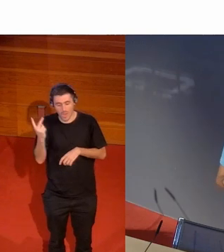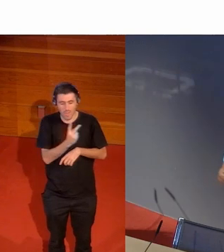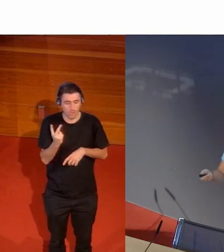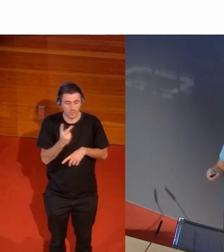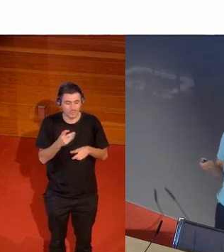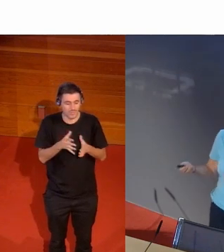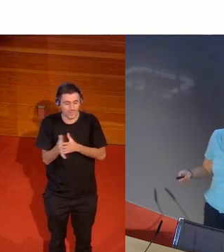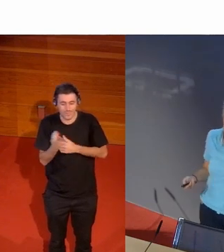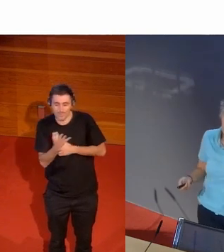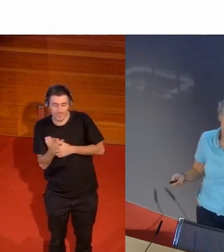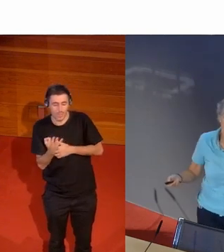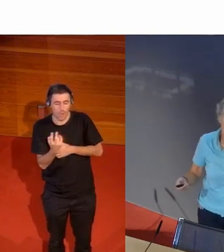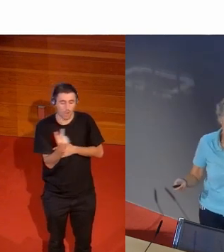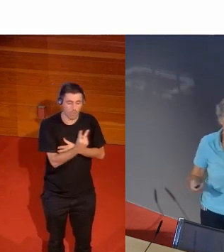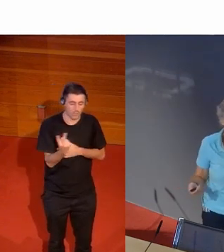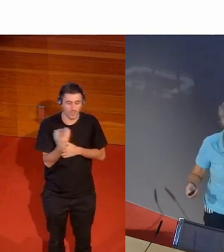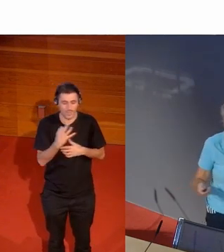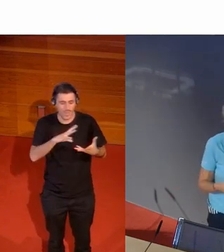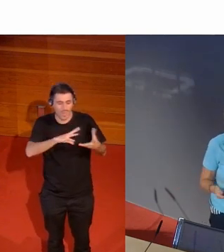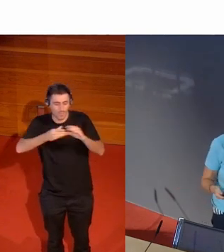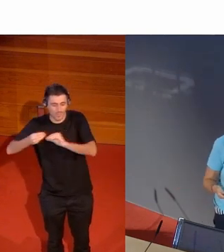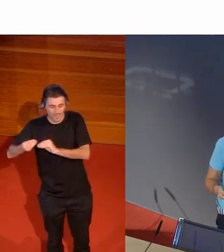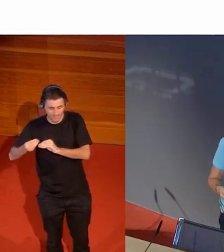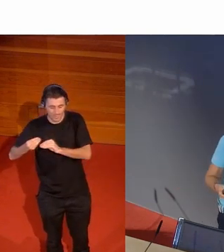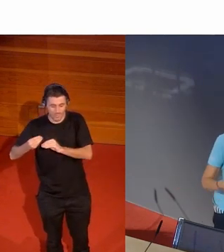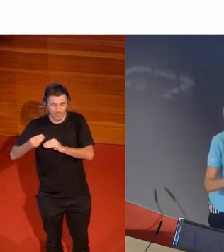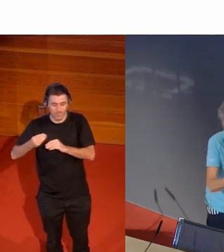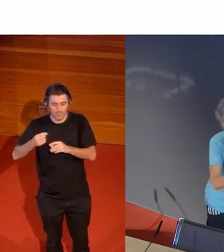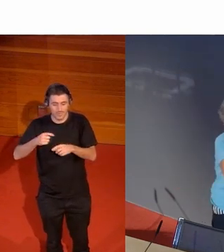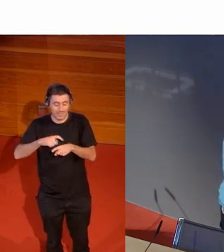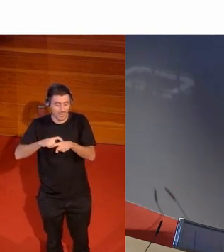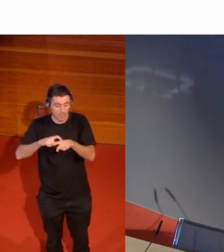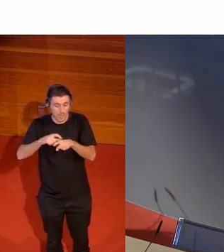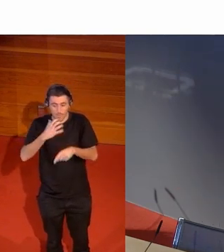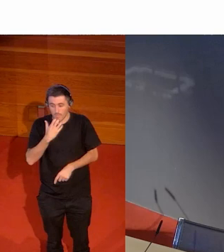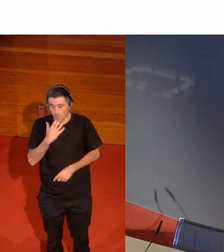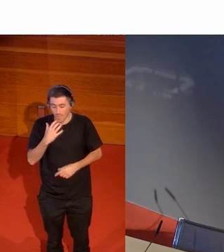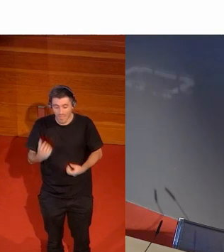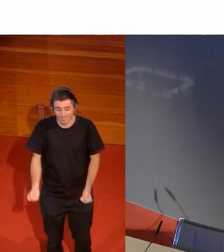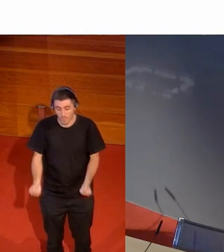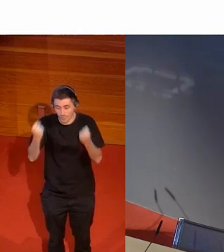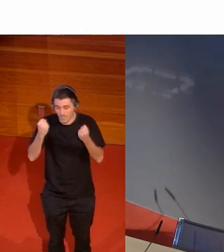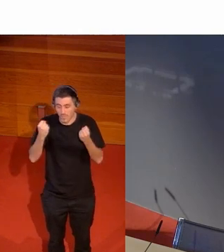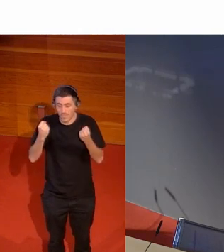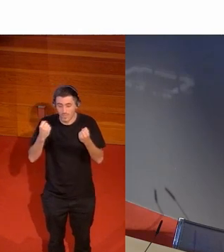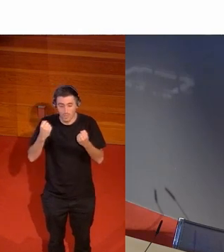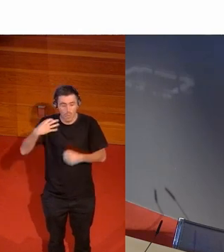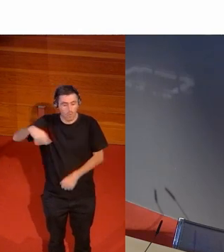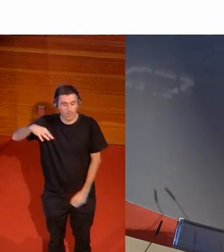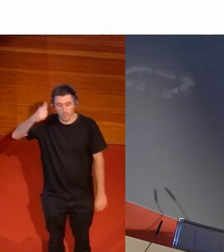significa que hay que reajustar un poco las categorías de los deportes olímpicos porque la arterofilia había sido solo